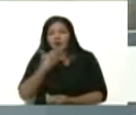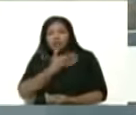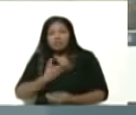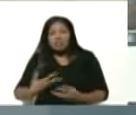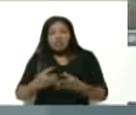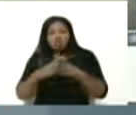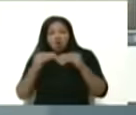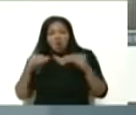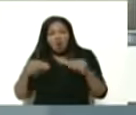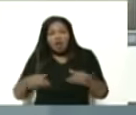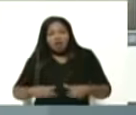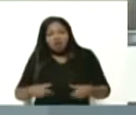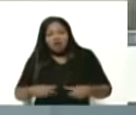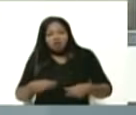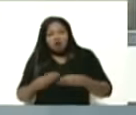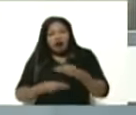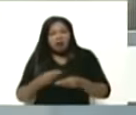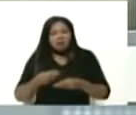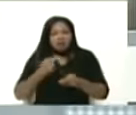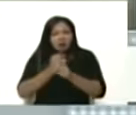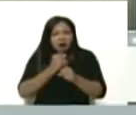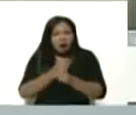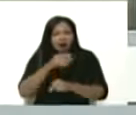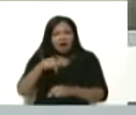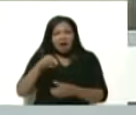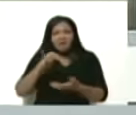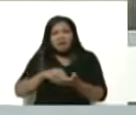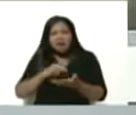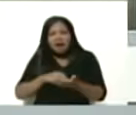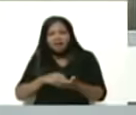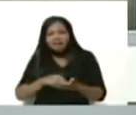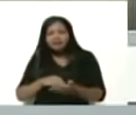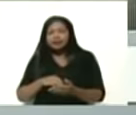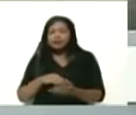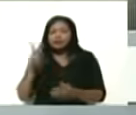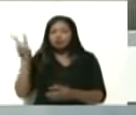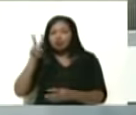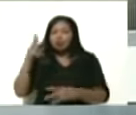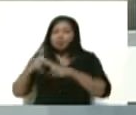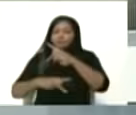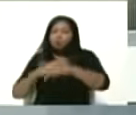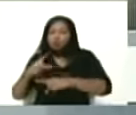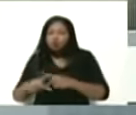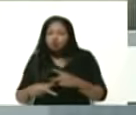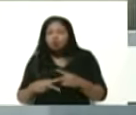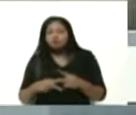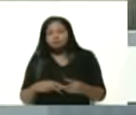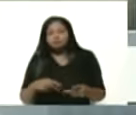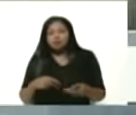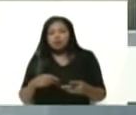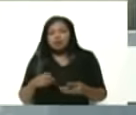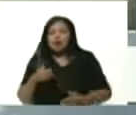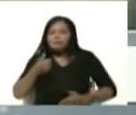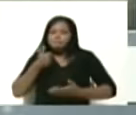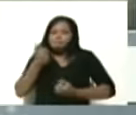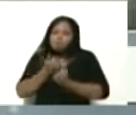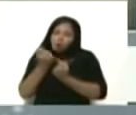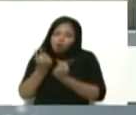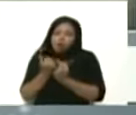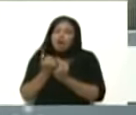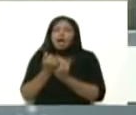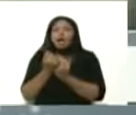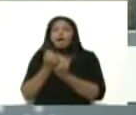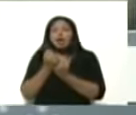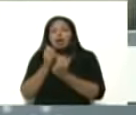esfuerzo productivo que hacen los trabajadores de Miranda está la Venezuela que produce que apuesta al futuro que apuesta y que cree que los